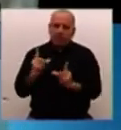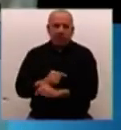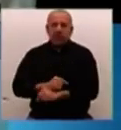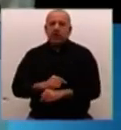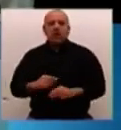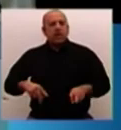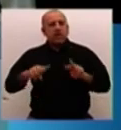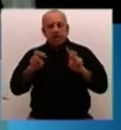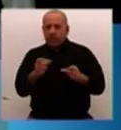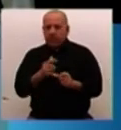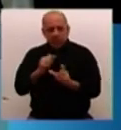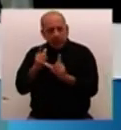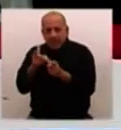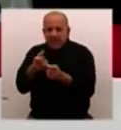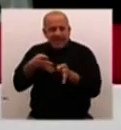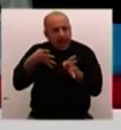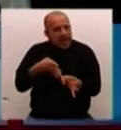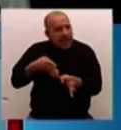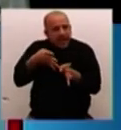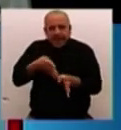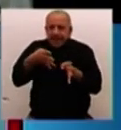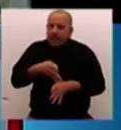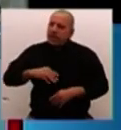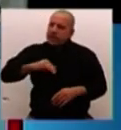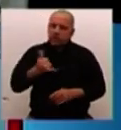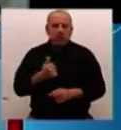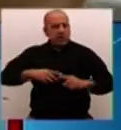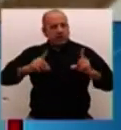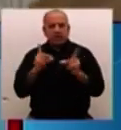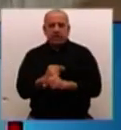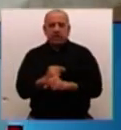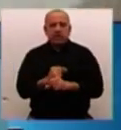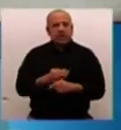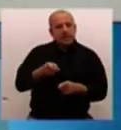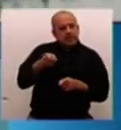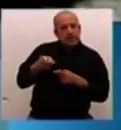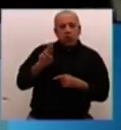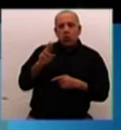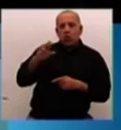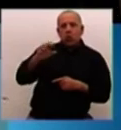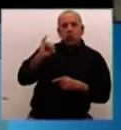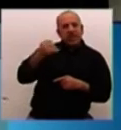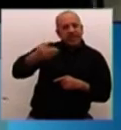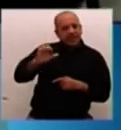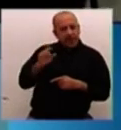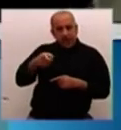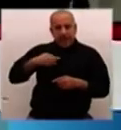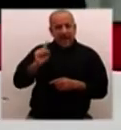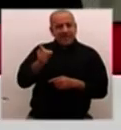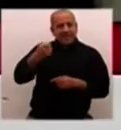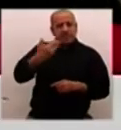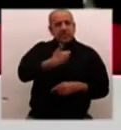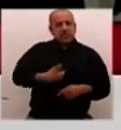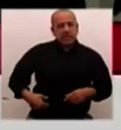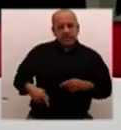de, digamos, la guerra, de las acciones. La presión sobre Uribe debe ser muy fuerte también, evidentemente. Es muy fuerte, y es muy fuerte la presión